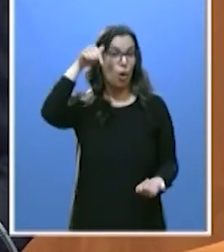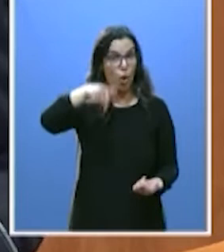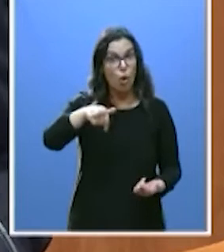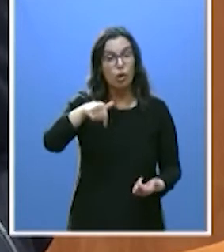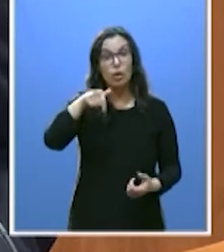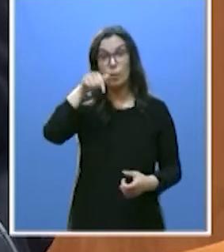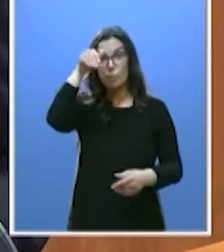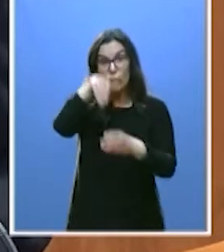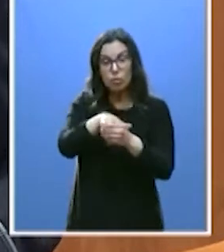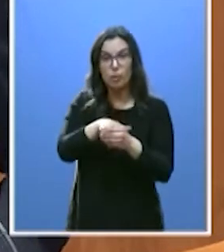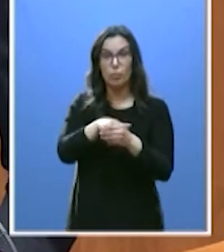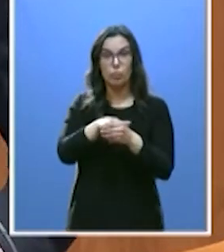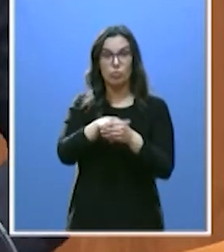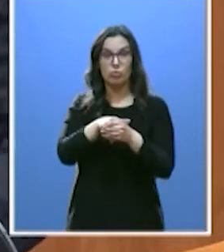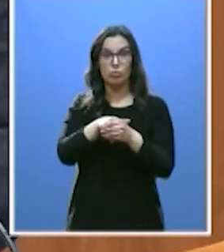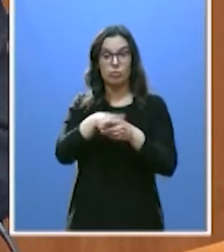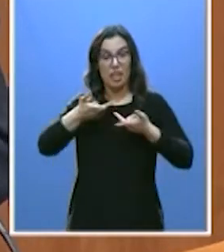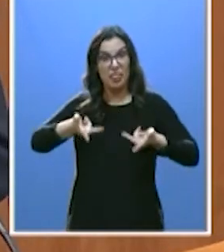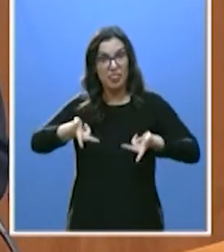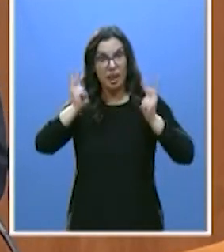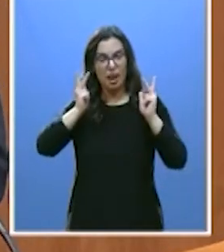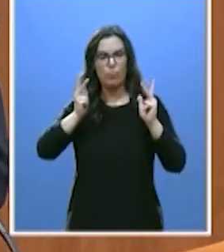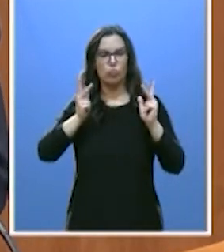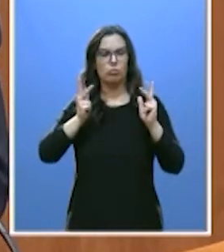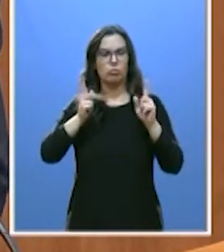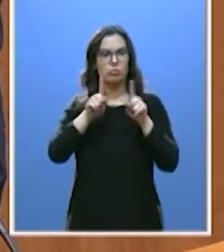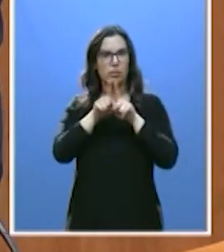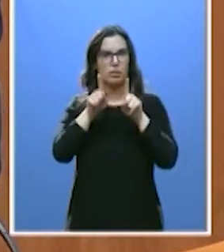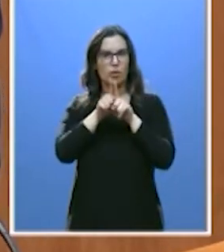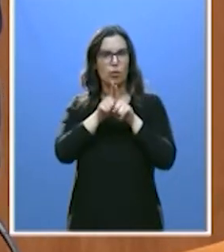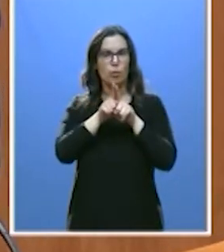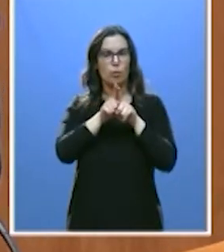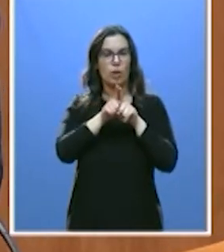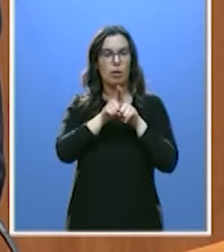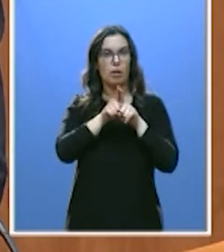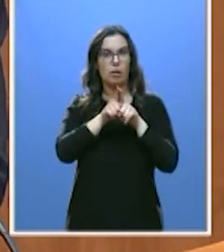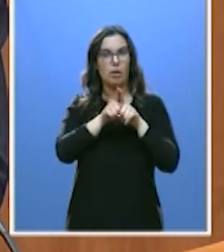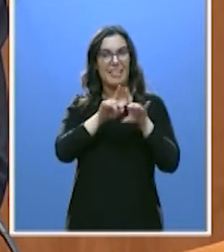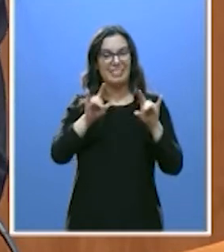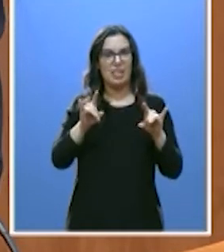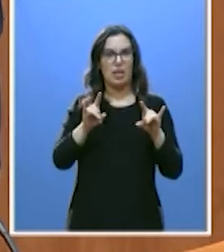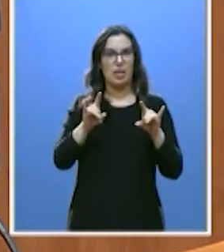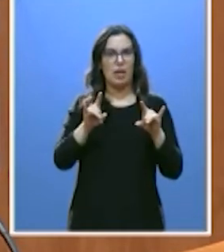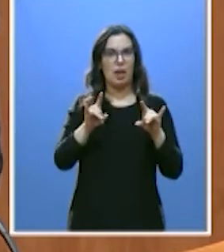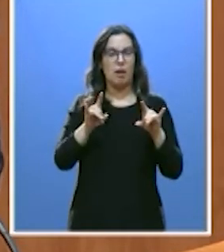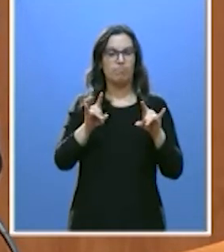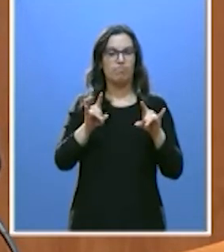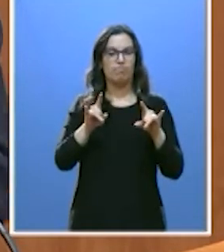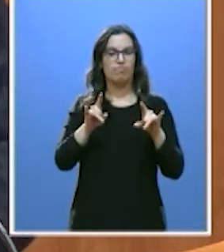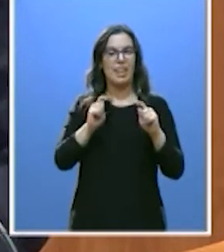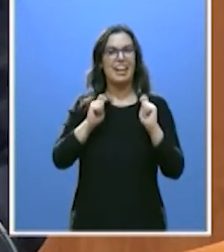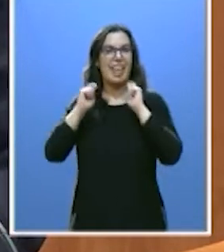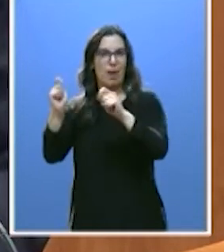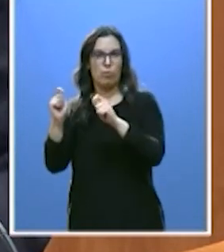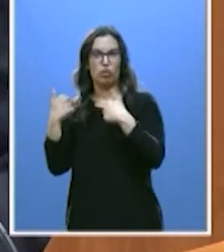dejásemos que esta tierra fuese un eslabón más en la cadena con la que Sánchez e Iglesias quieren amordazar a nuestra sociedad,